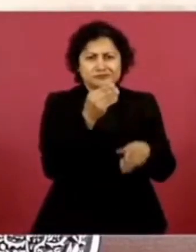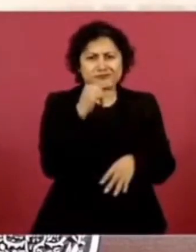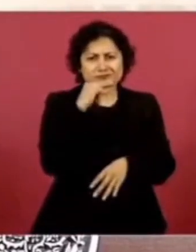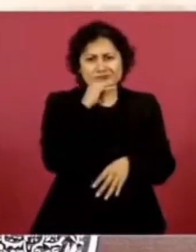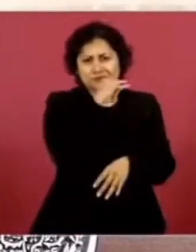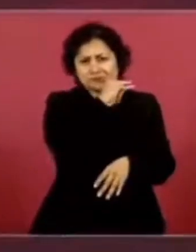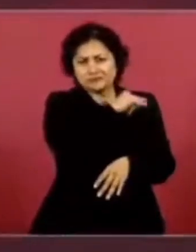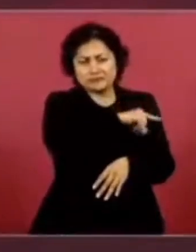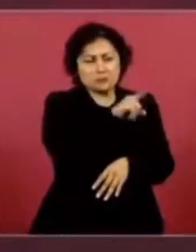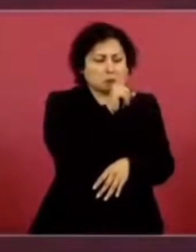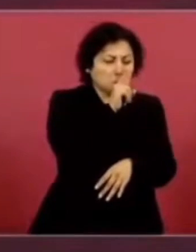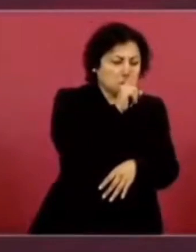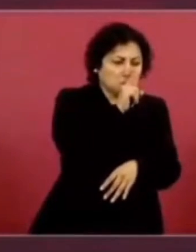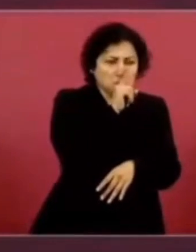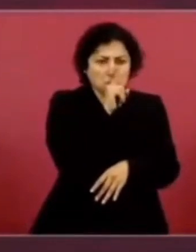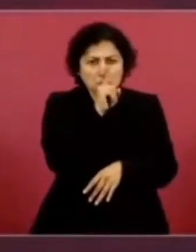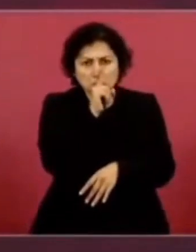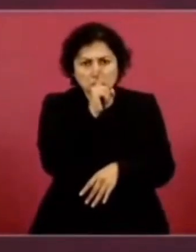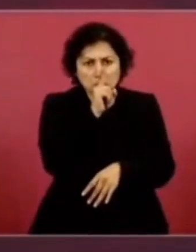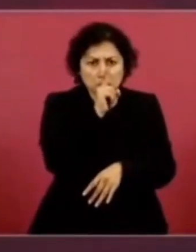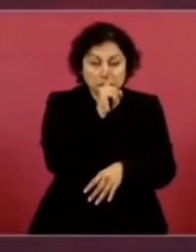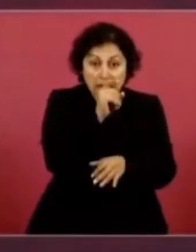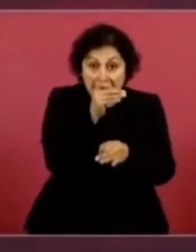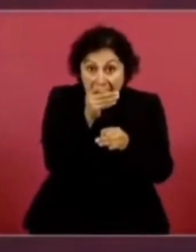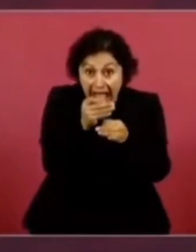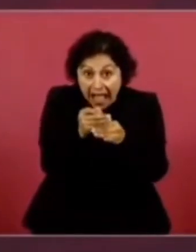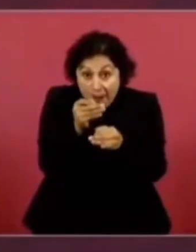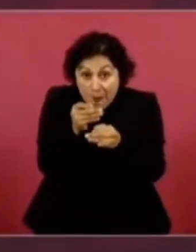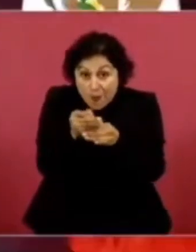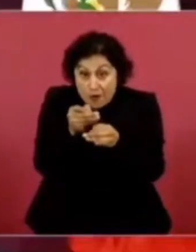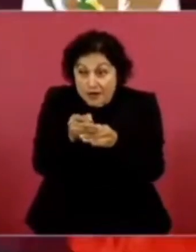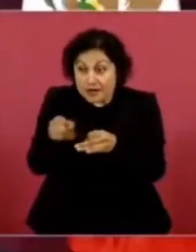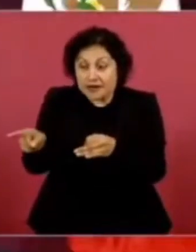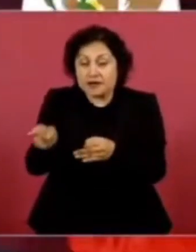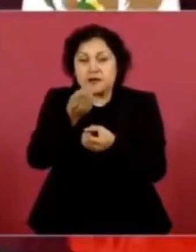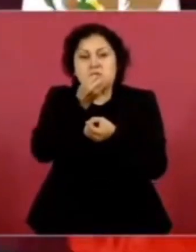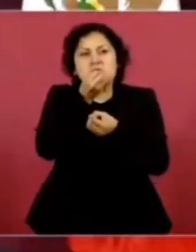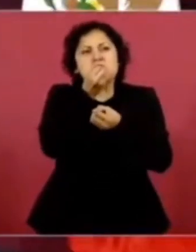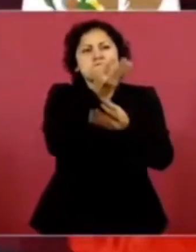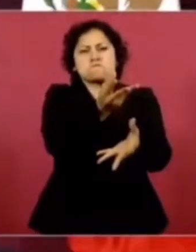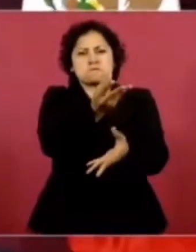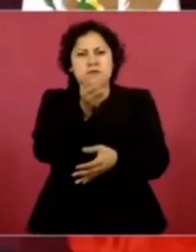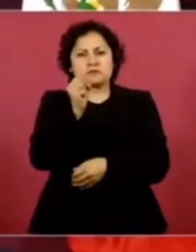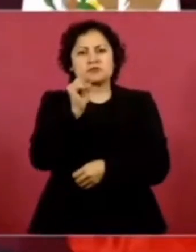ahora es fuera máscaras, por eso es muy bueno el momento que estamos viviendo